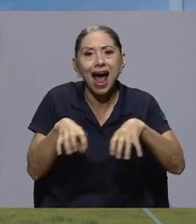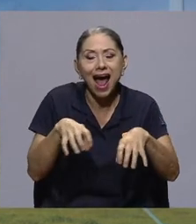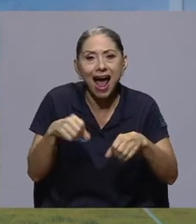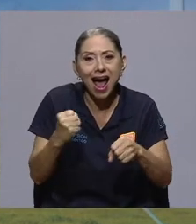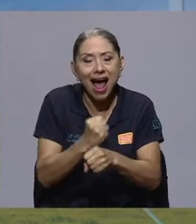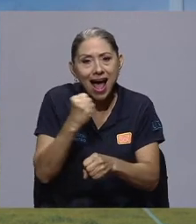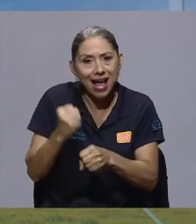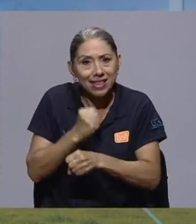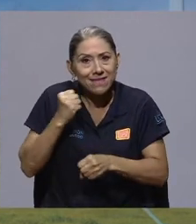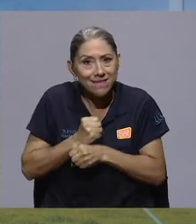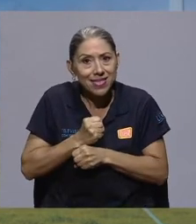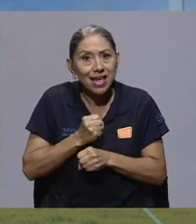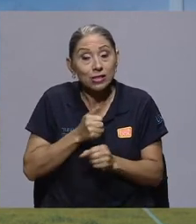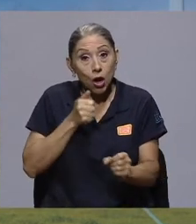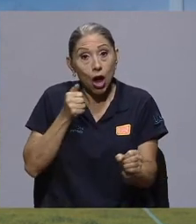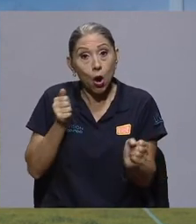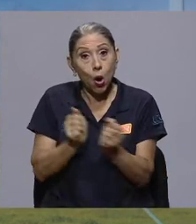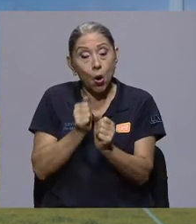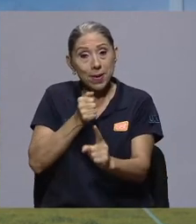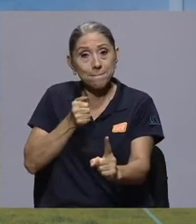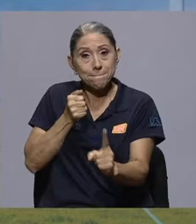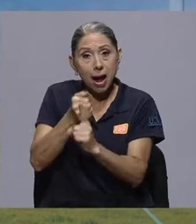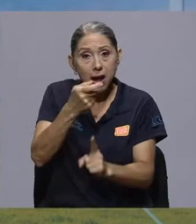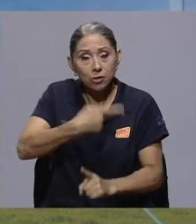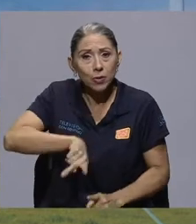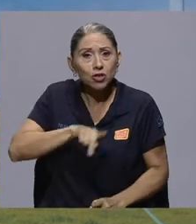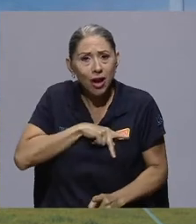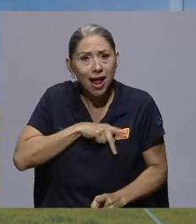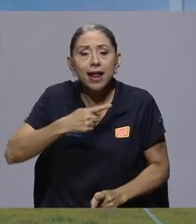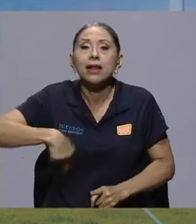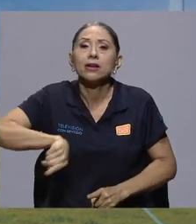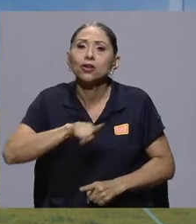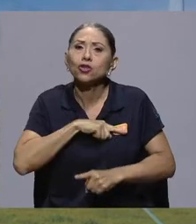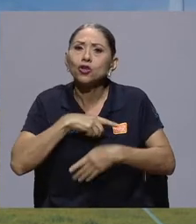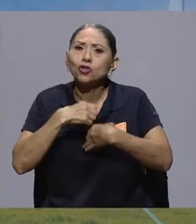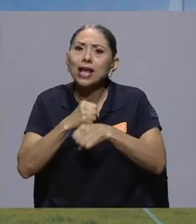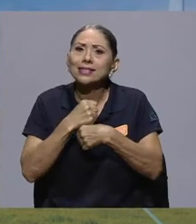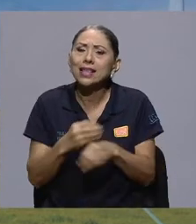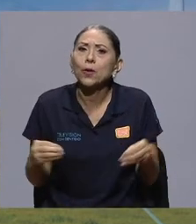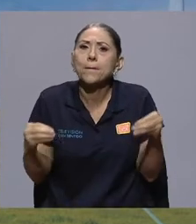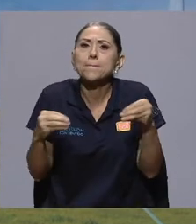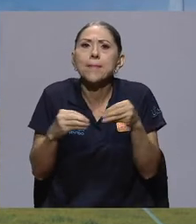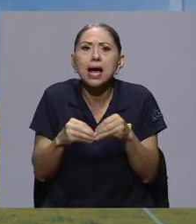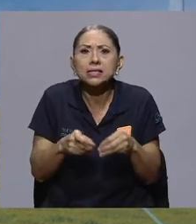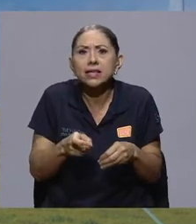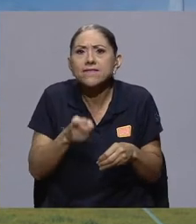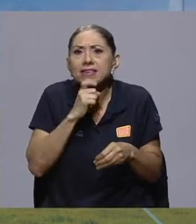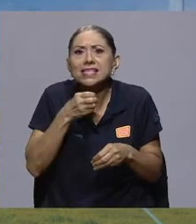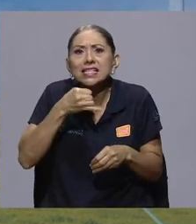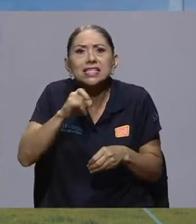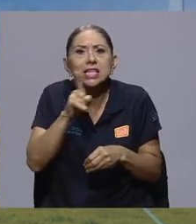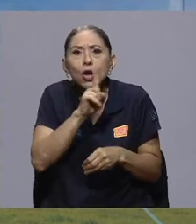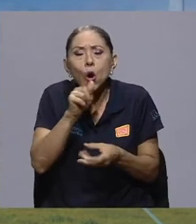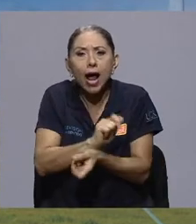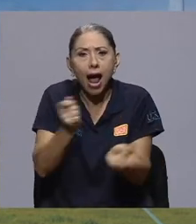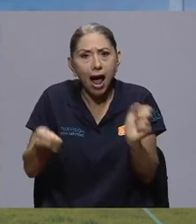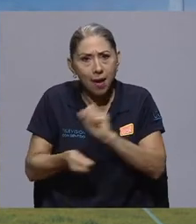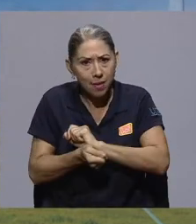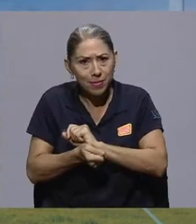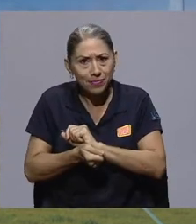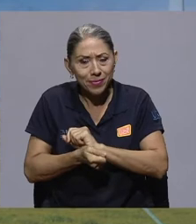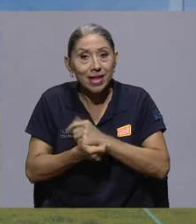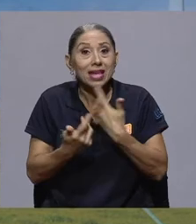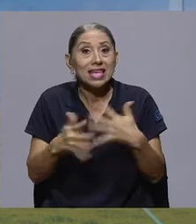y impactos personales, vamos a estar haciendo este asunto cada vez más difícil de revertir y el tema del